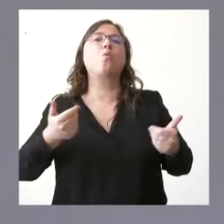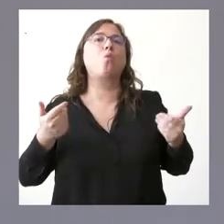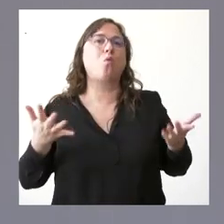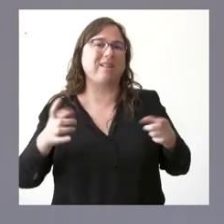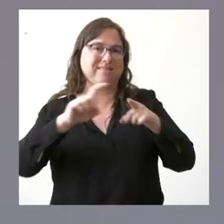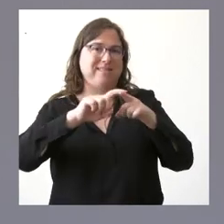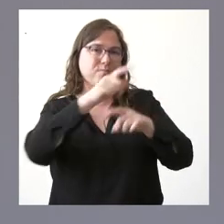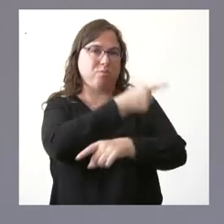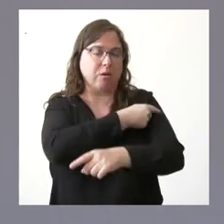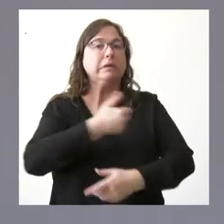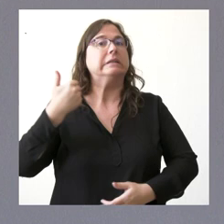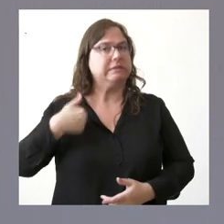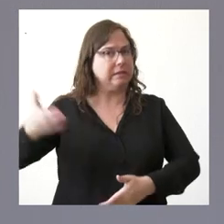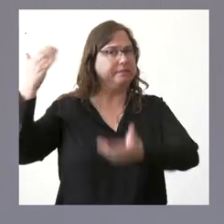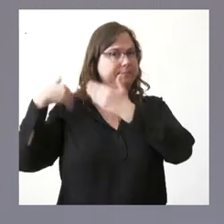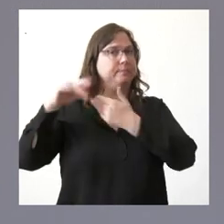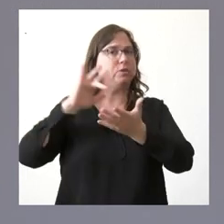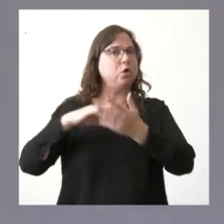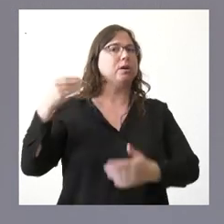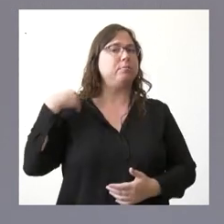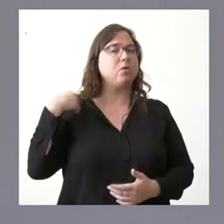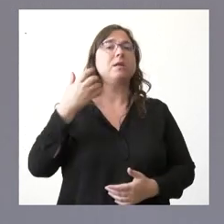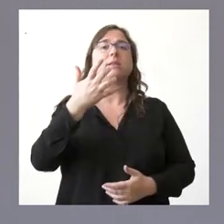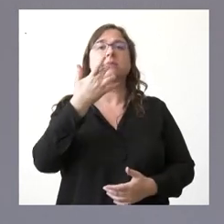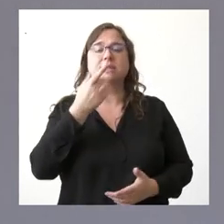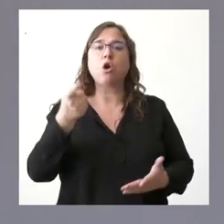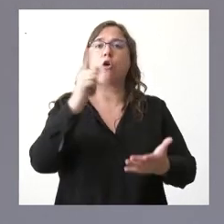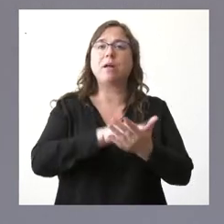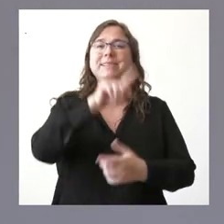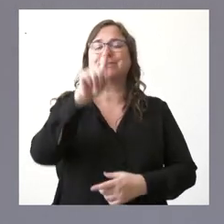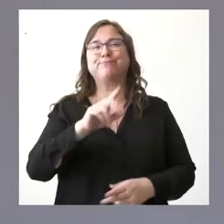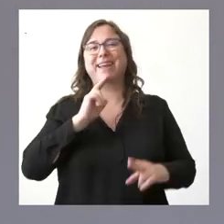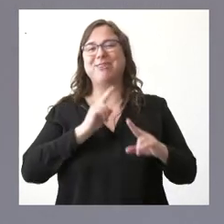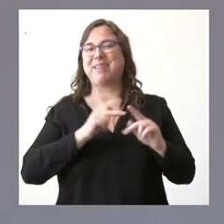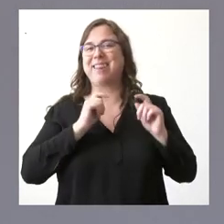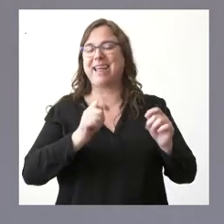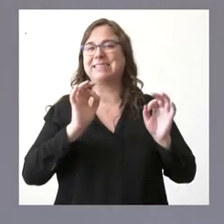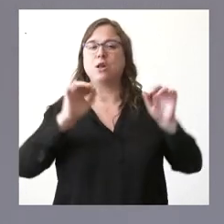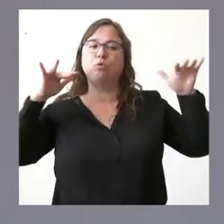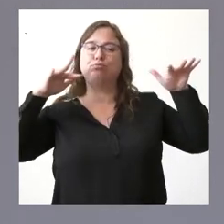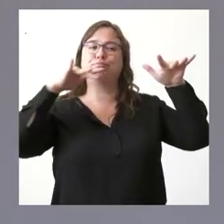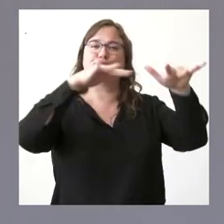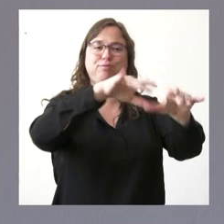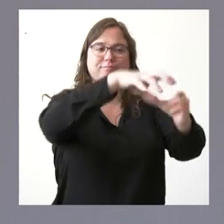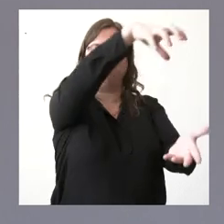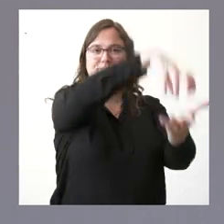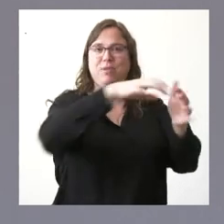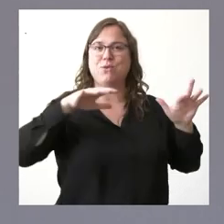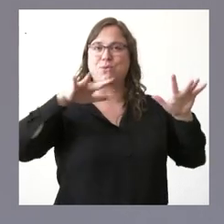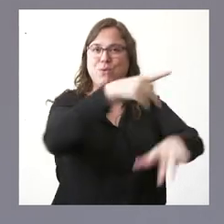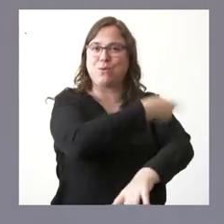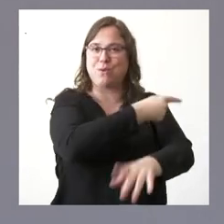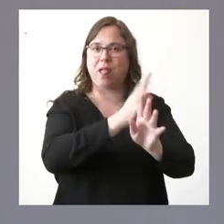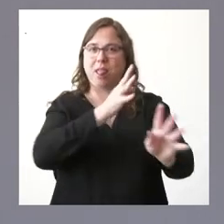ocasión habían preguntado ustedes si volveríamos a abrir lo que comúnmente terminaban los vacunódromos. Finalmente,